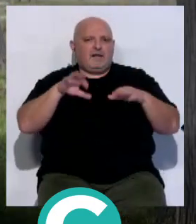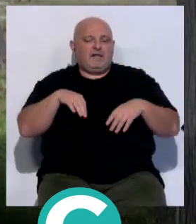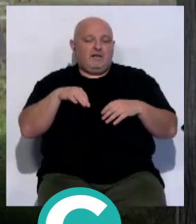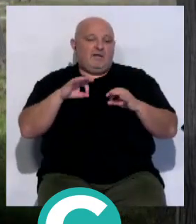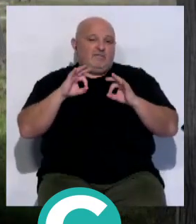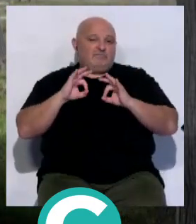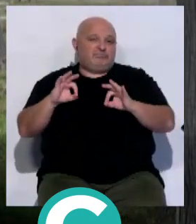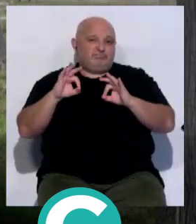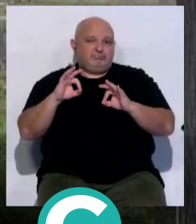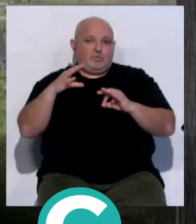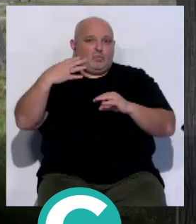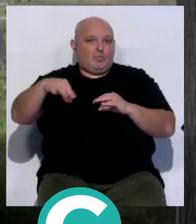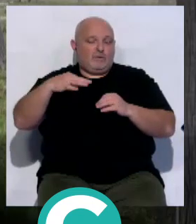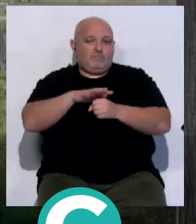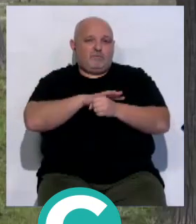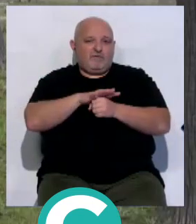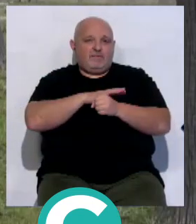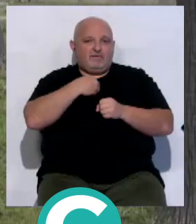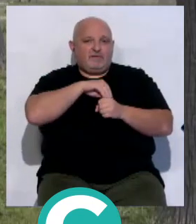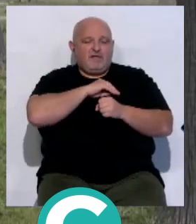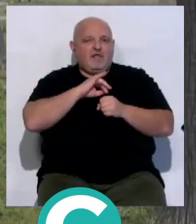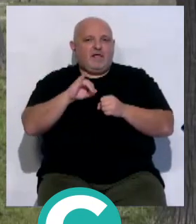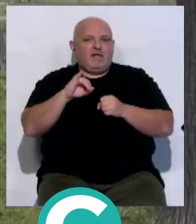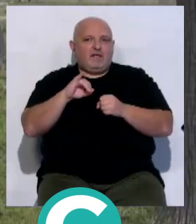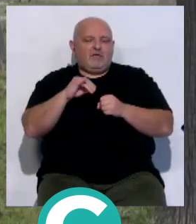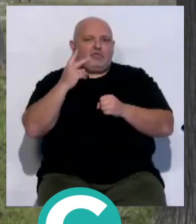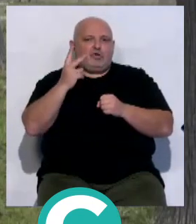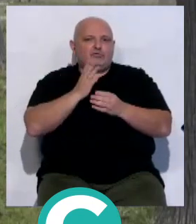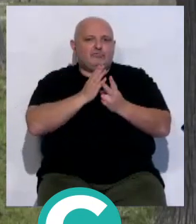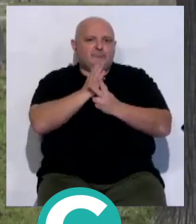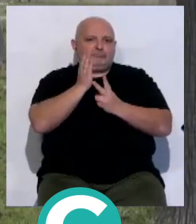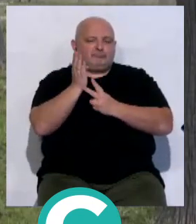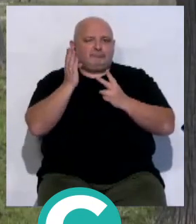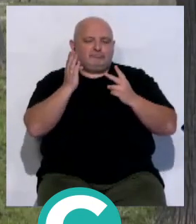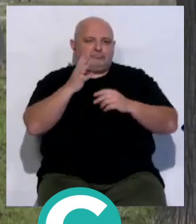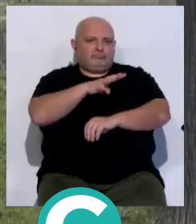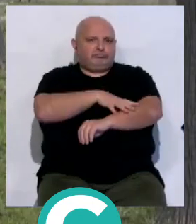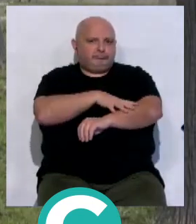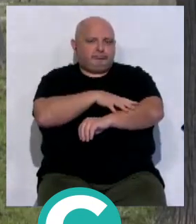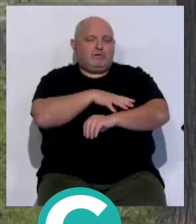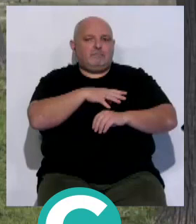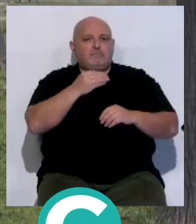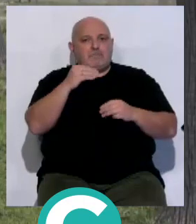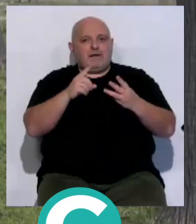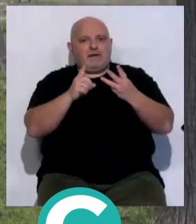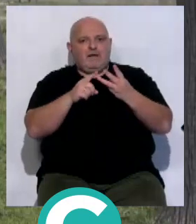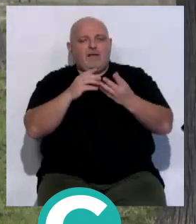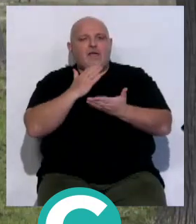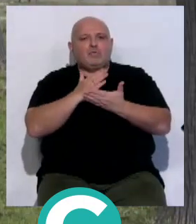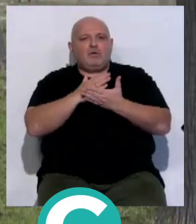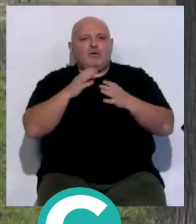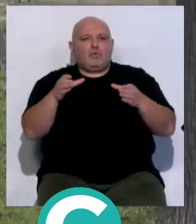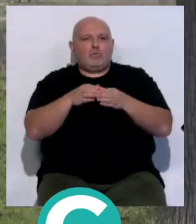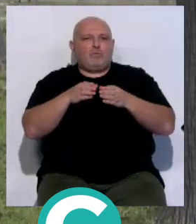singularidad de ser la única provincia en toda España de contar con dos comandancias. Ahora se suma esta escuela del